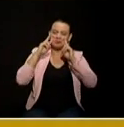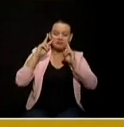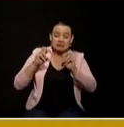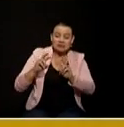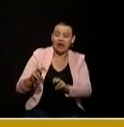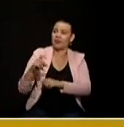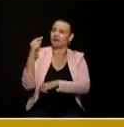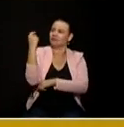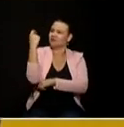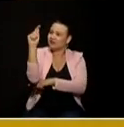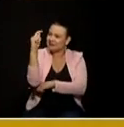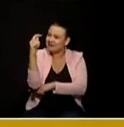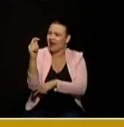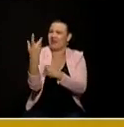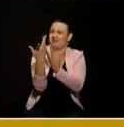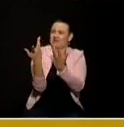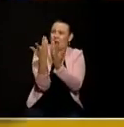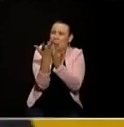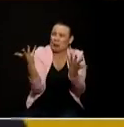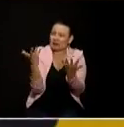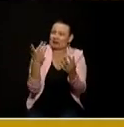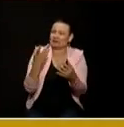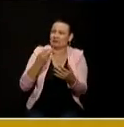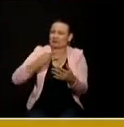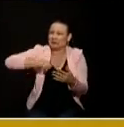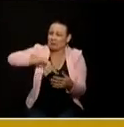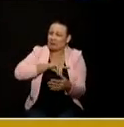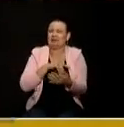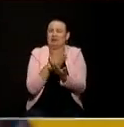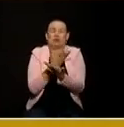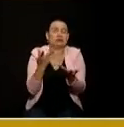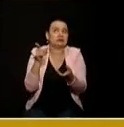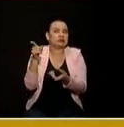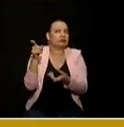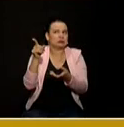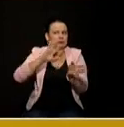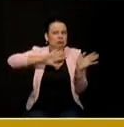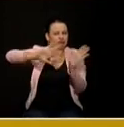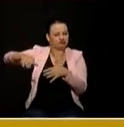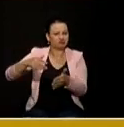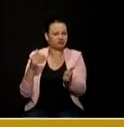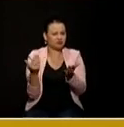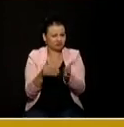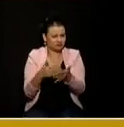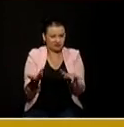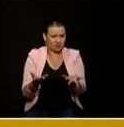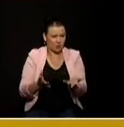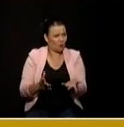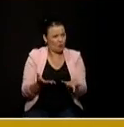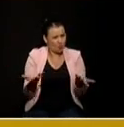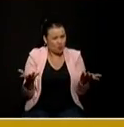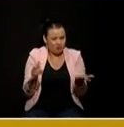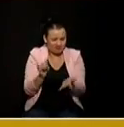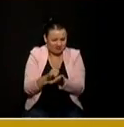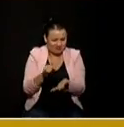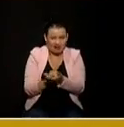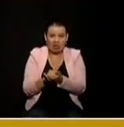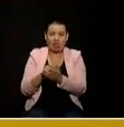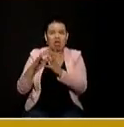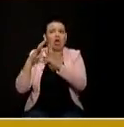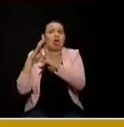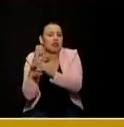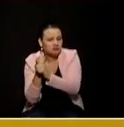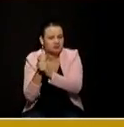existiendo este ramillete de buenos hombres que pueden gobernar antioquia no no caigamos en esa trampa